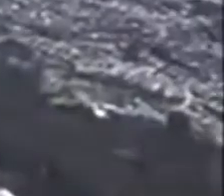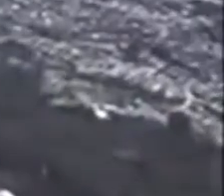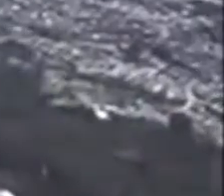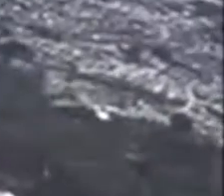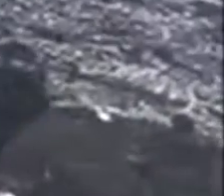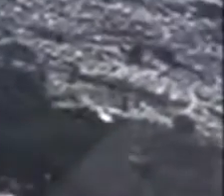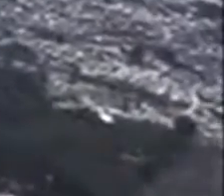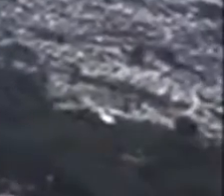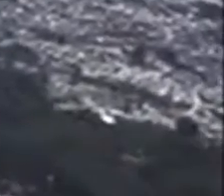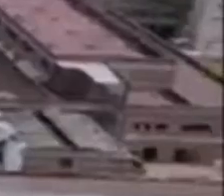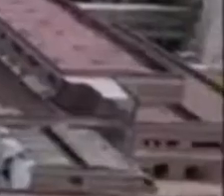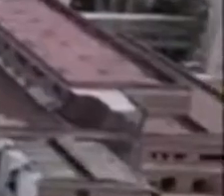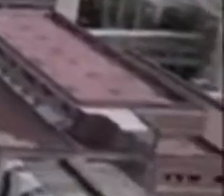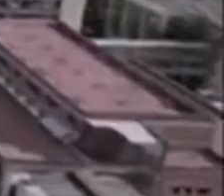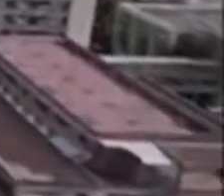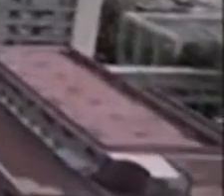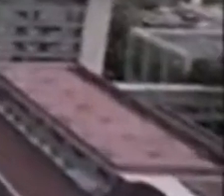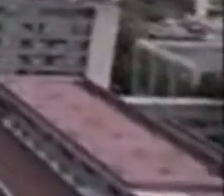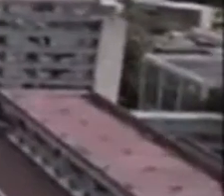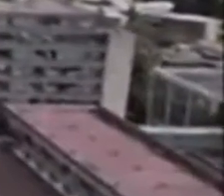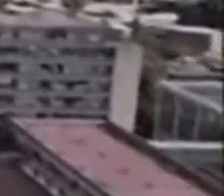RTBC Noticias del Mediodía.